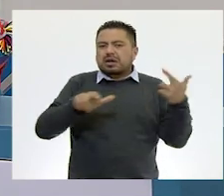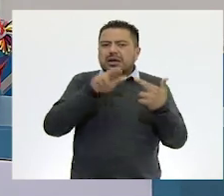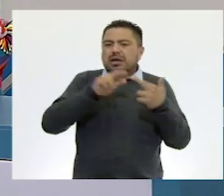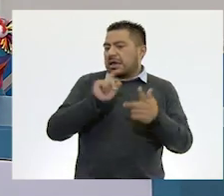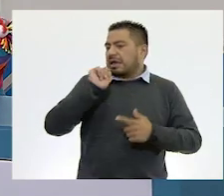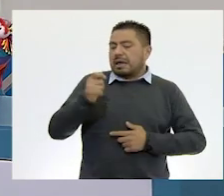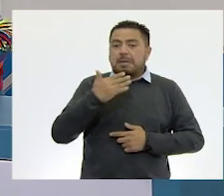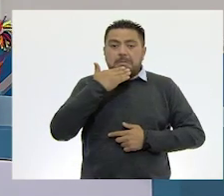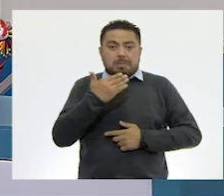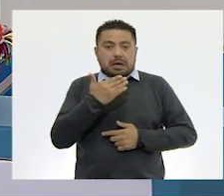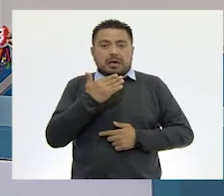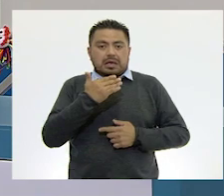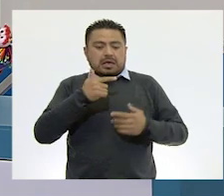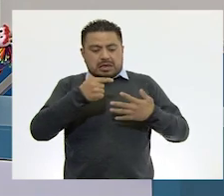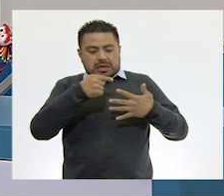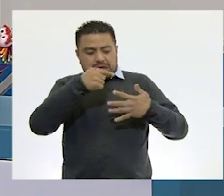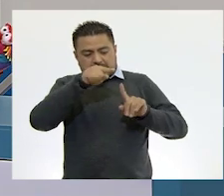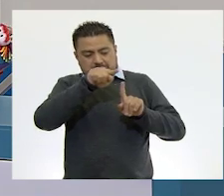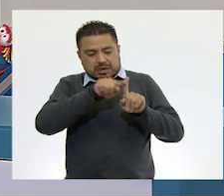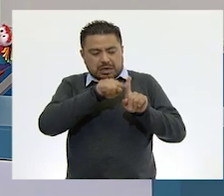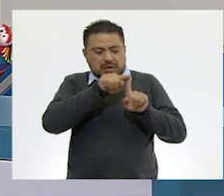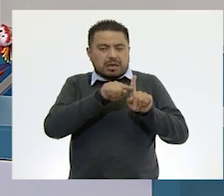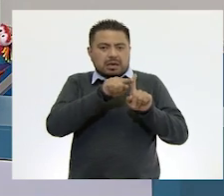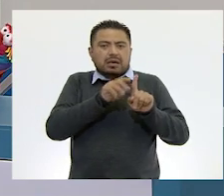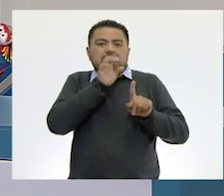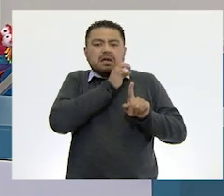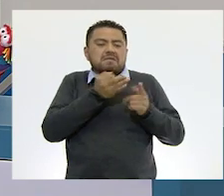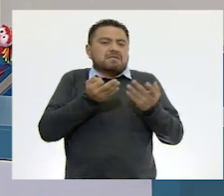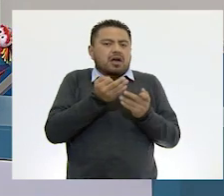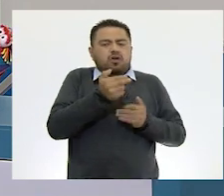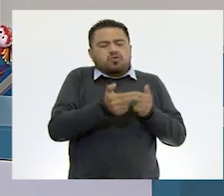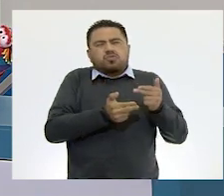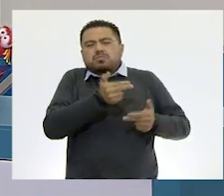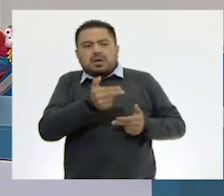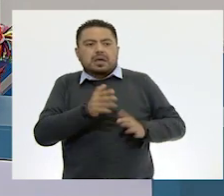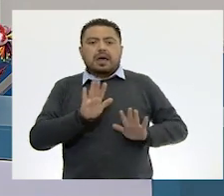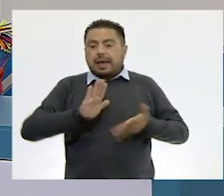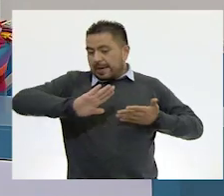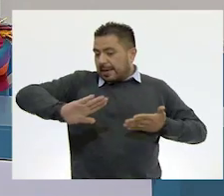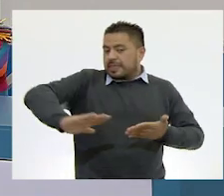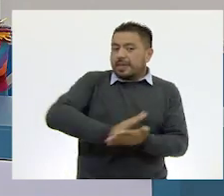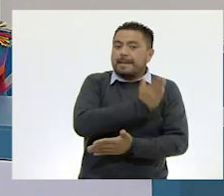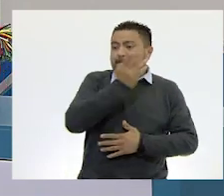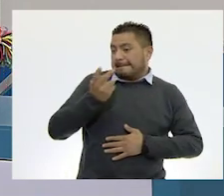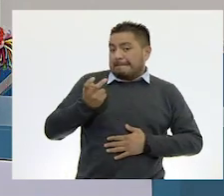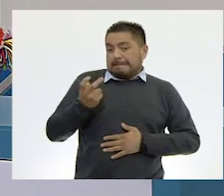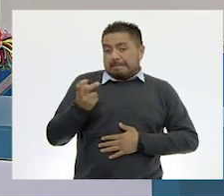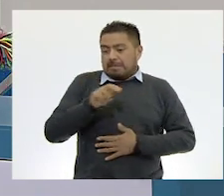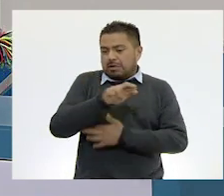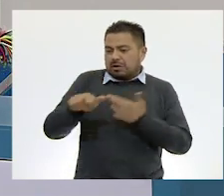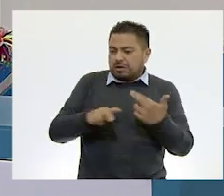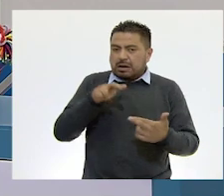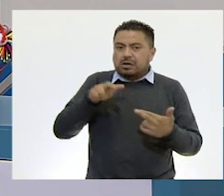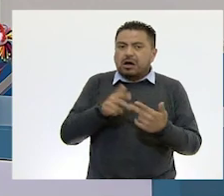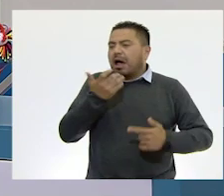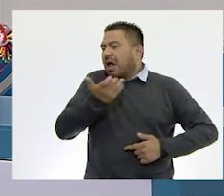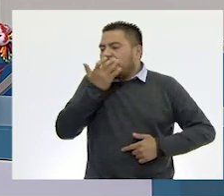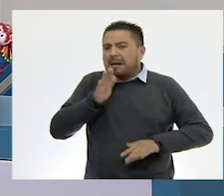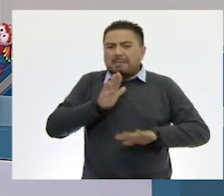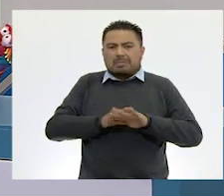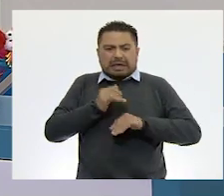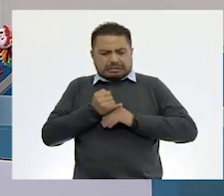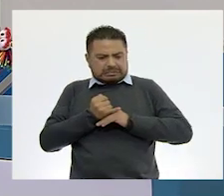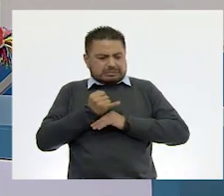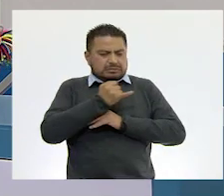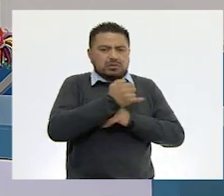tienen buenas condiciones de clima, temperatura y humedad. Además, estas zonas suelen estar alejadas